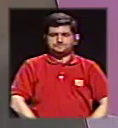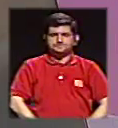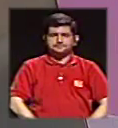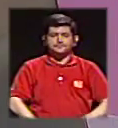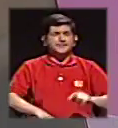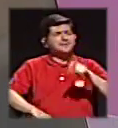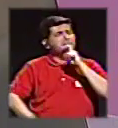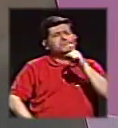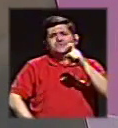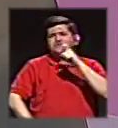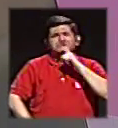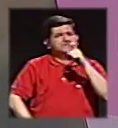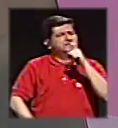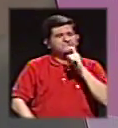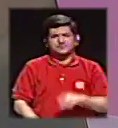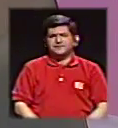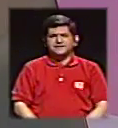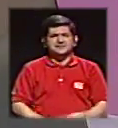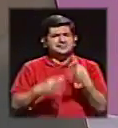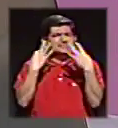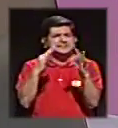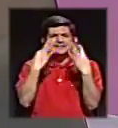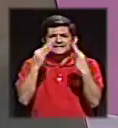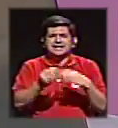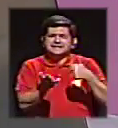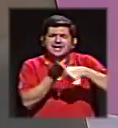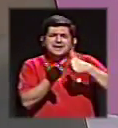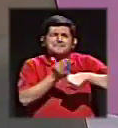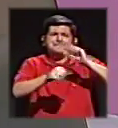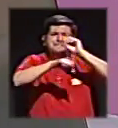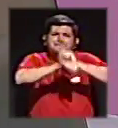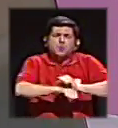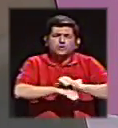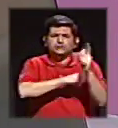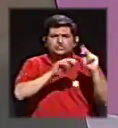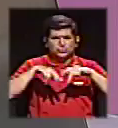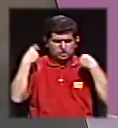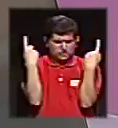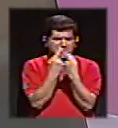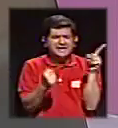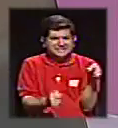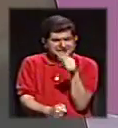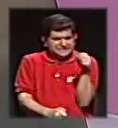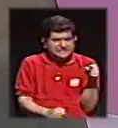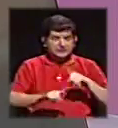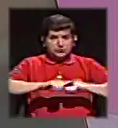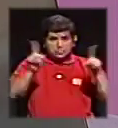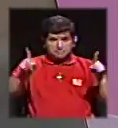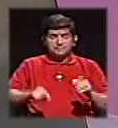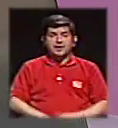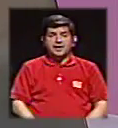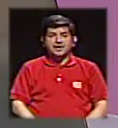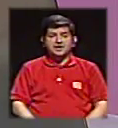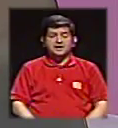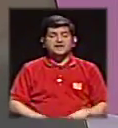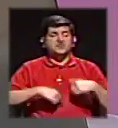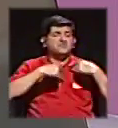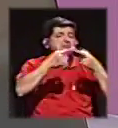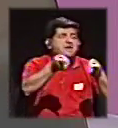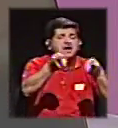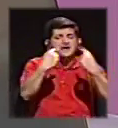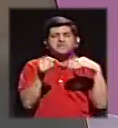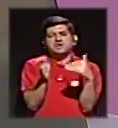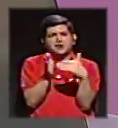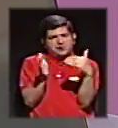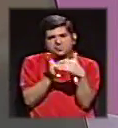Es difícil de arrancar ese voto tradicional de un partido de estos y sin embargo se mueve y regresa,